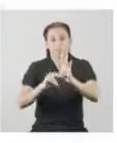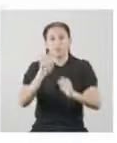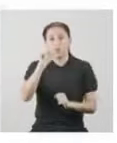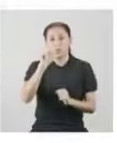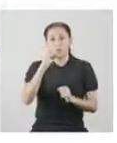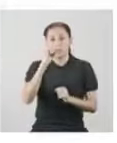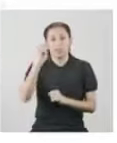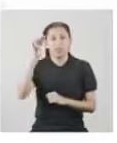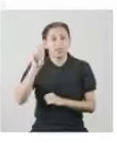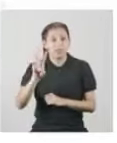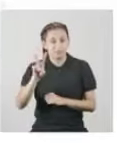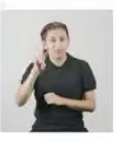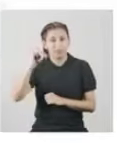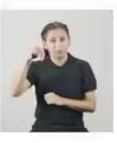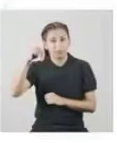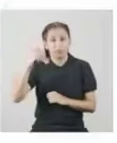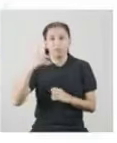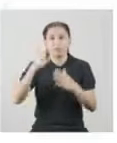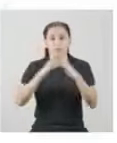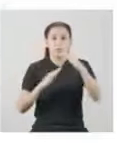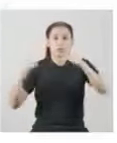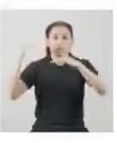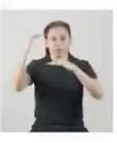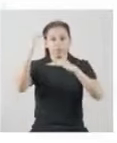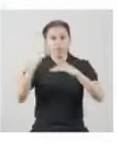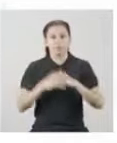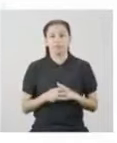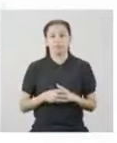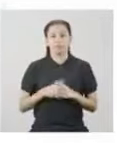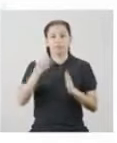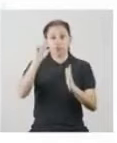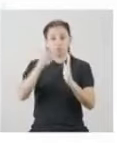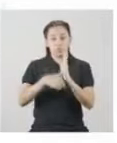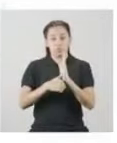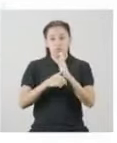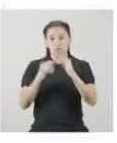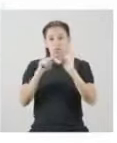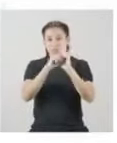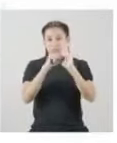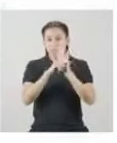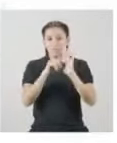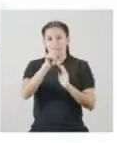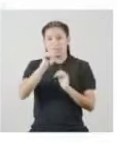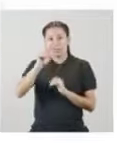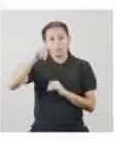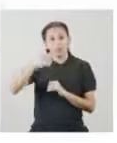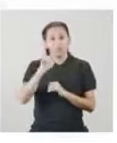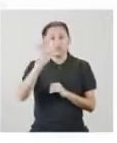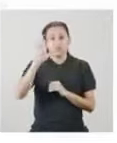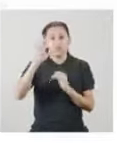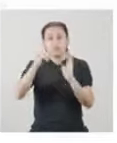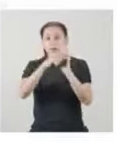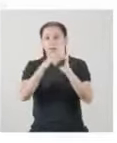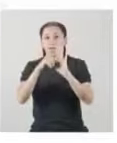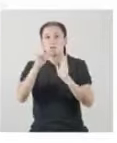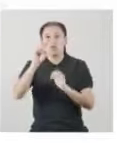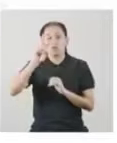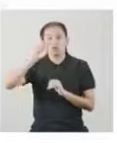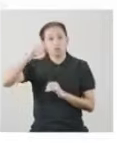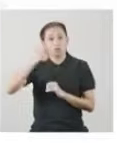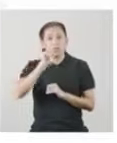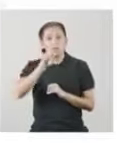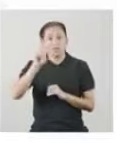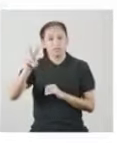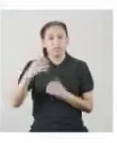representa a una desviación estándar por encima de la talla promedio. Luego restamos 22,5 menos 2